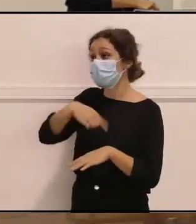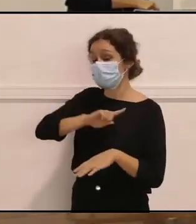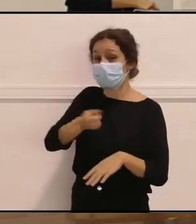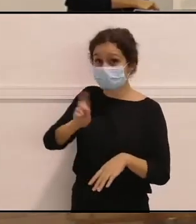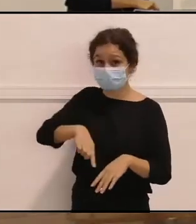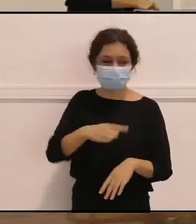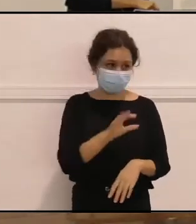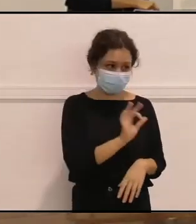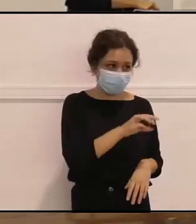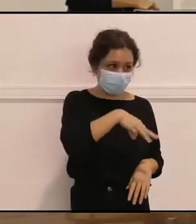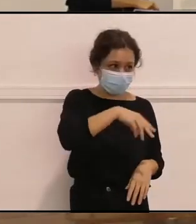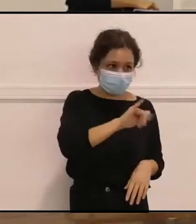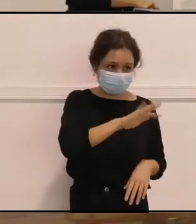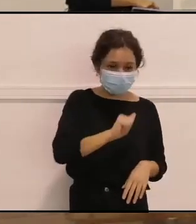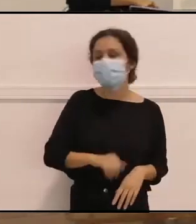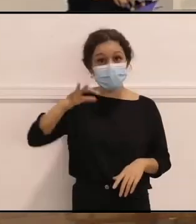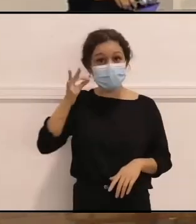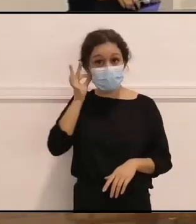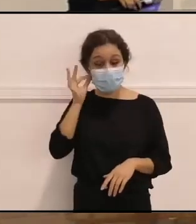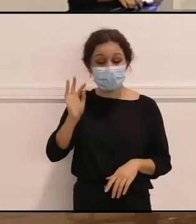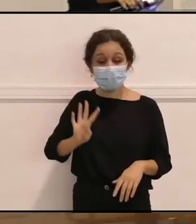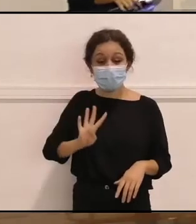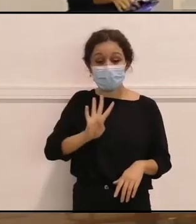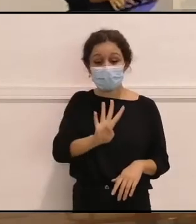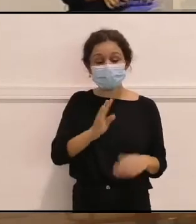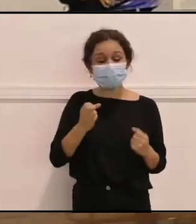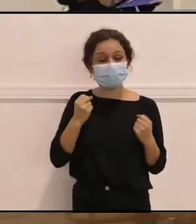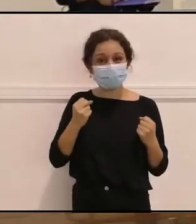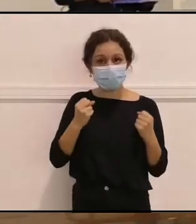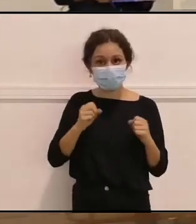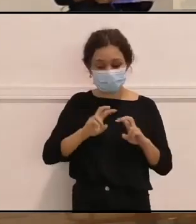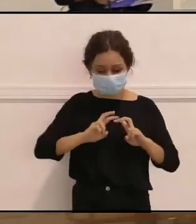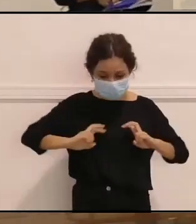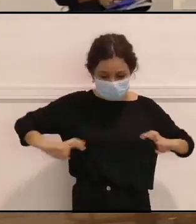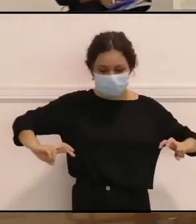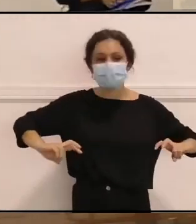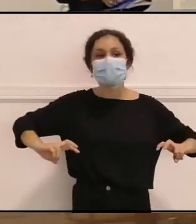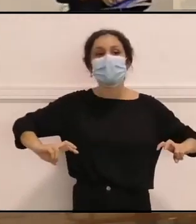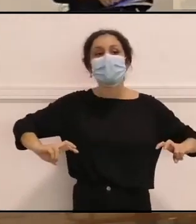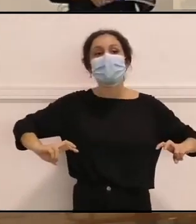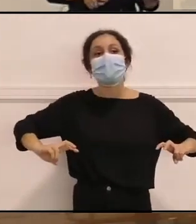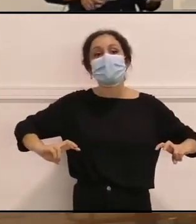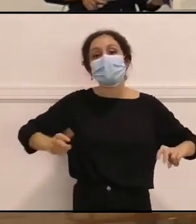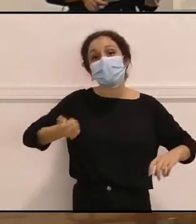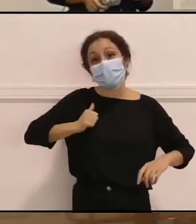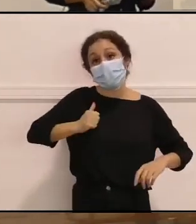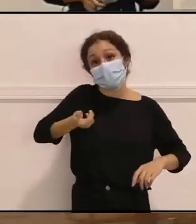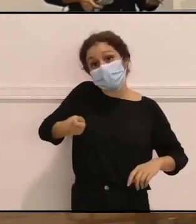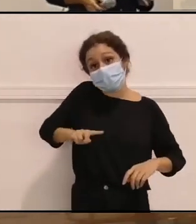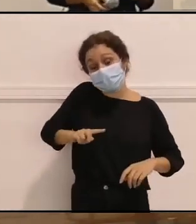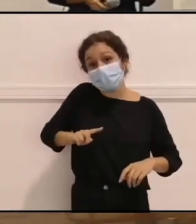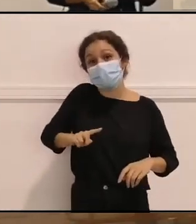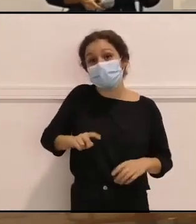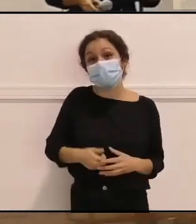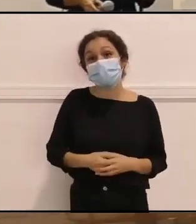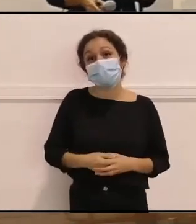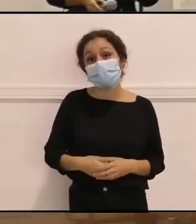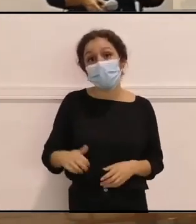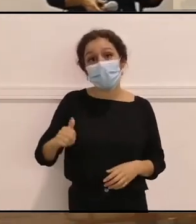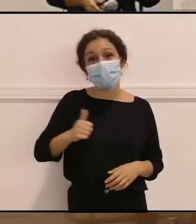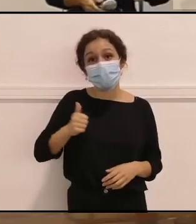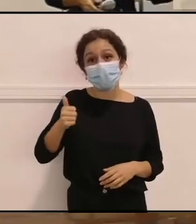¿verdad, Maytí? Sí. En esta mesa y aprovechar la posibilidad de que puedan responder a